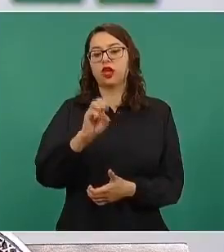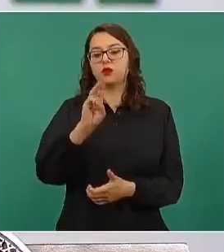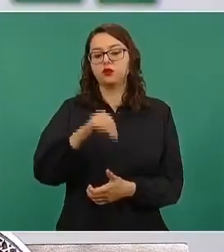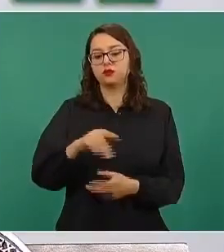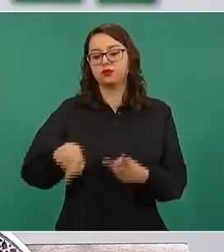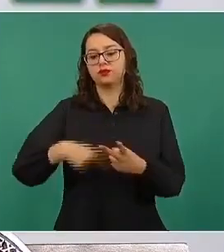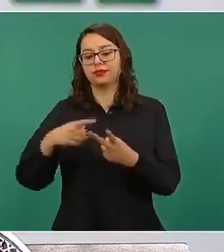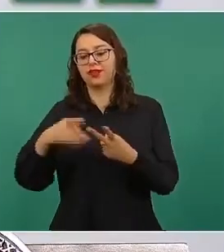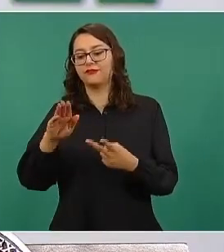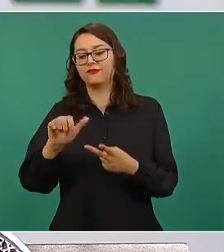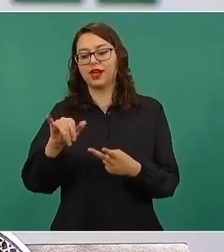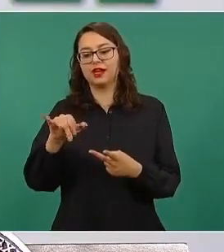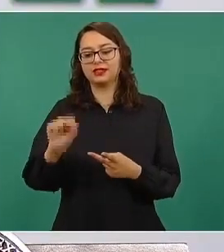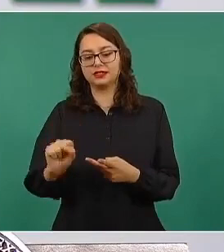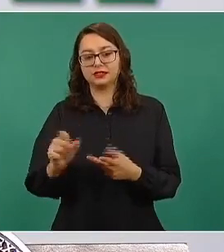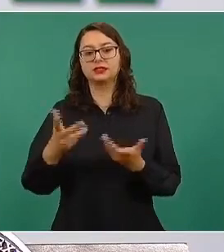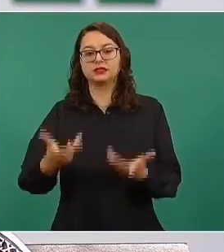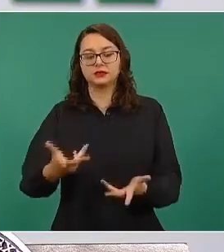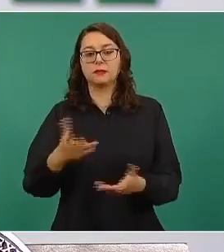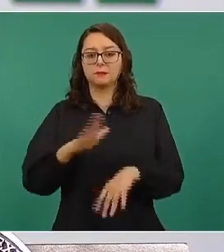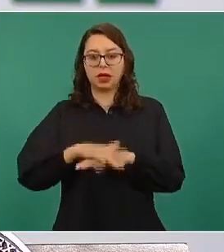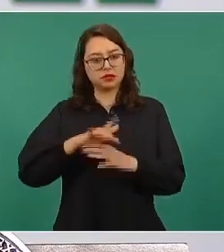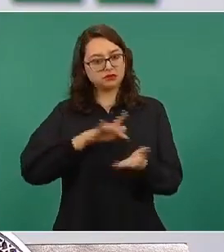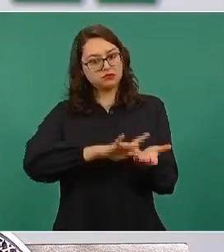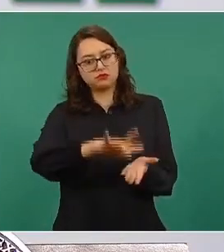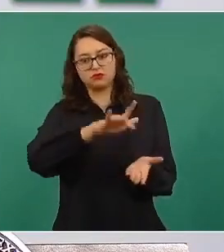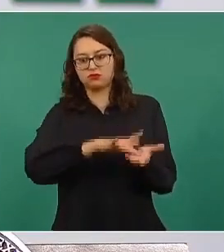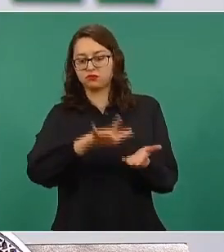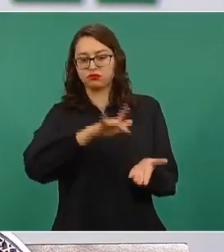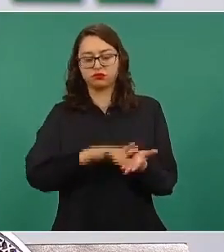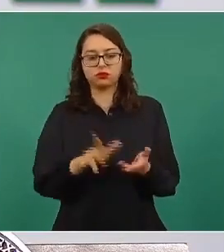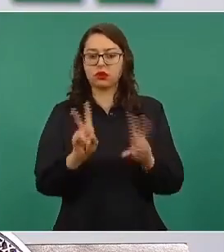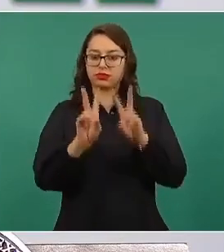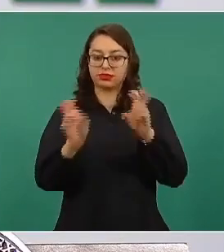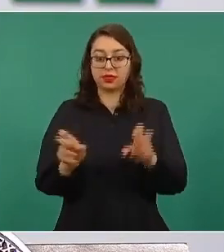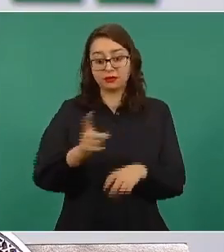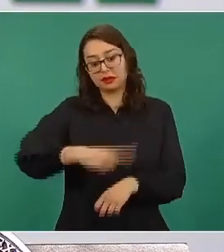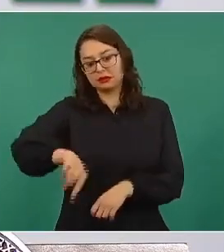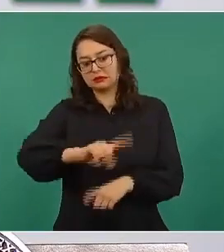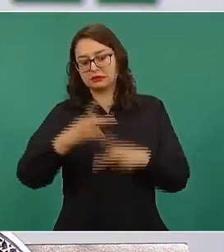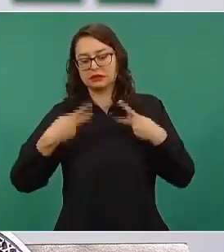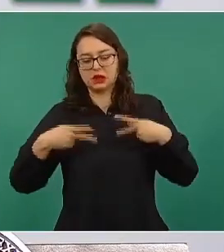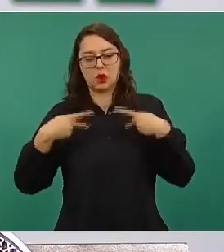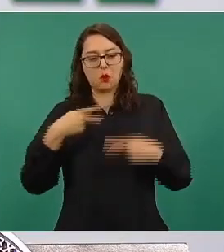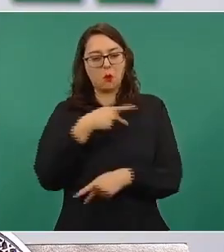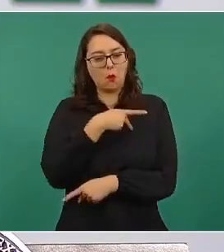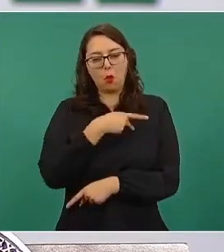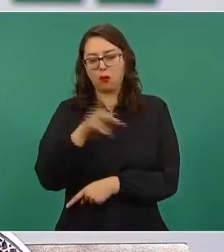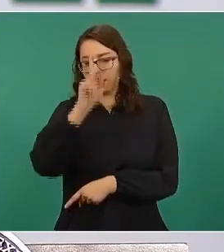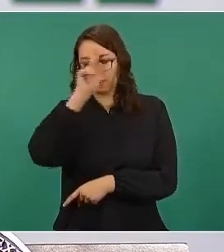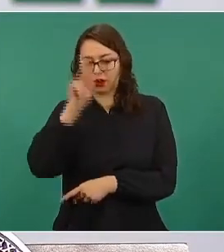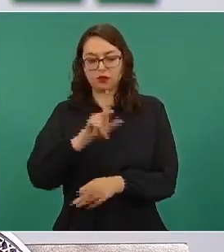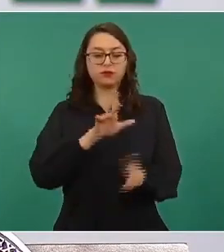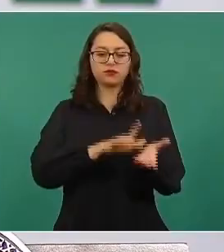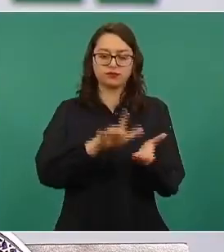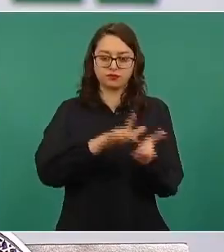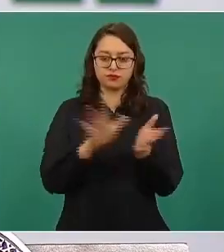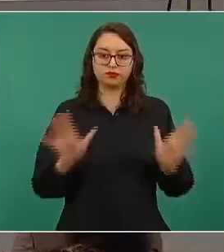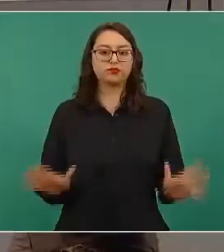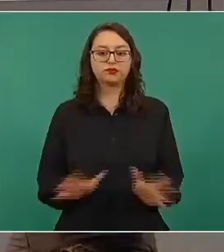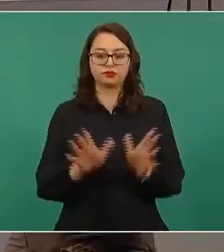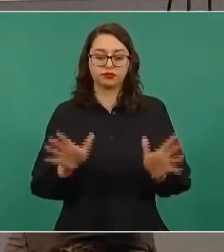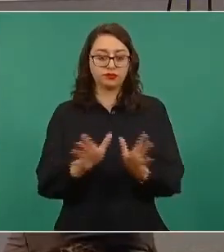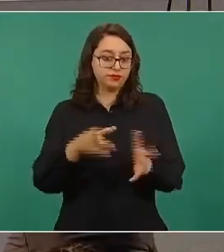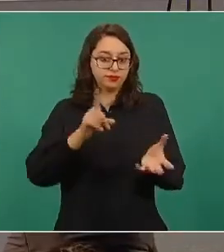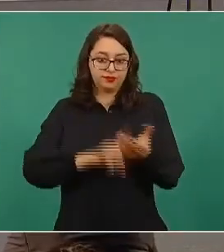entidad federativa en menor medida y principalmente va para atender los casos de pobreza extrema en los municipios, que conforme a los